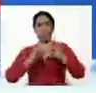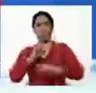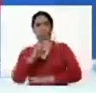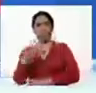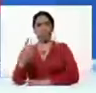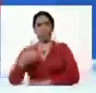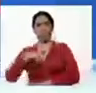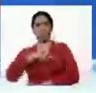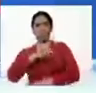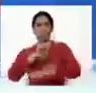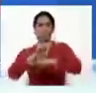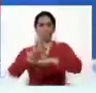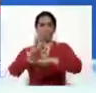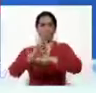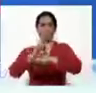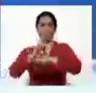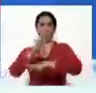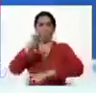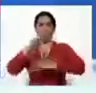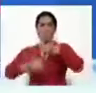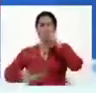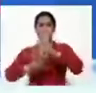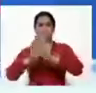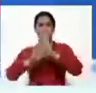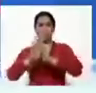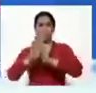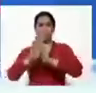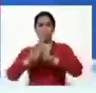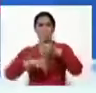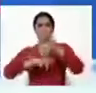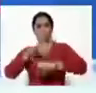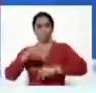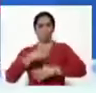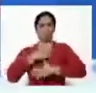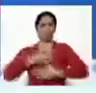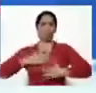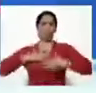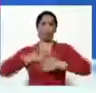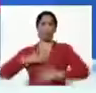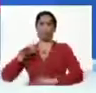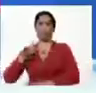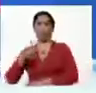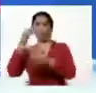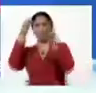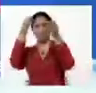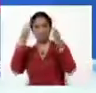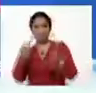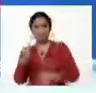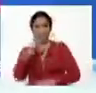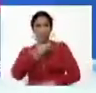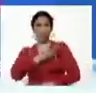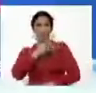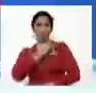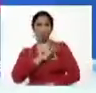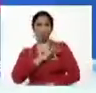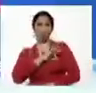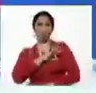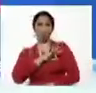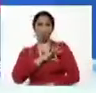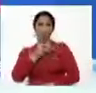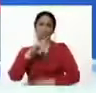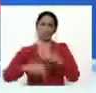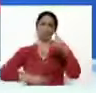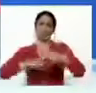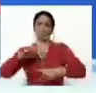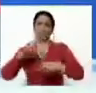nuestra economía productiva. Producir para satisfacer necesidades reales de la sociedad. Producir